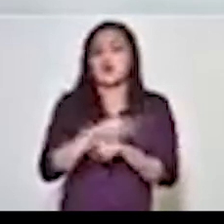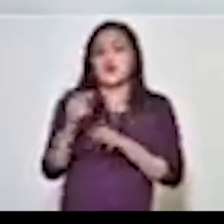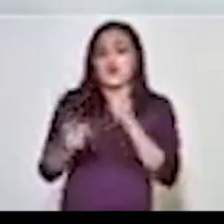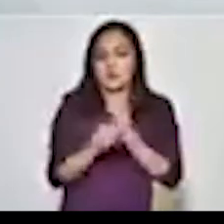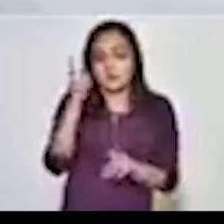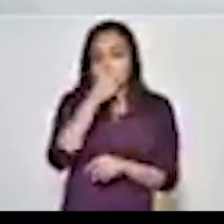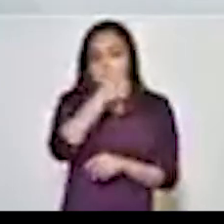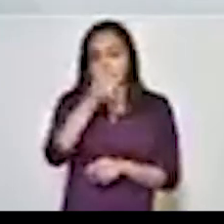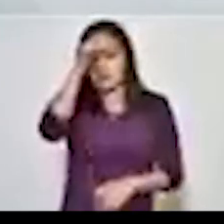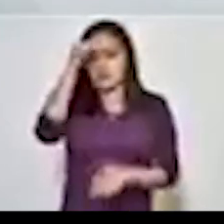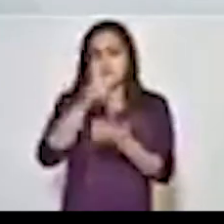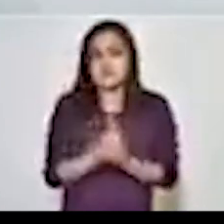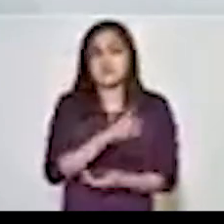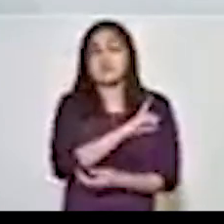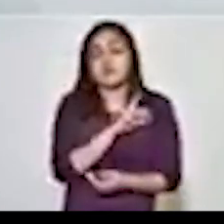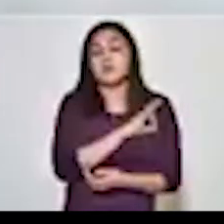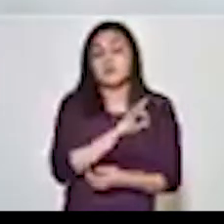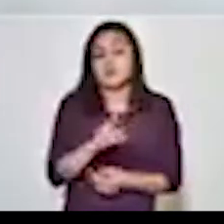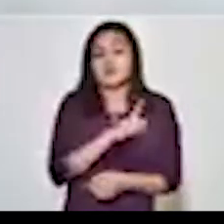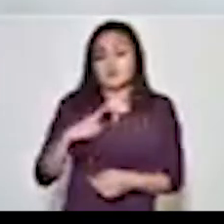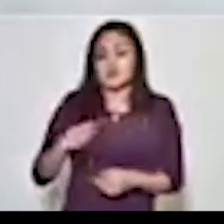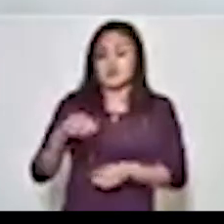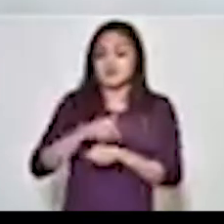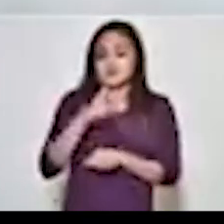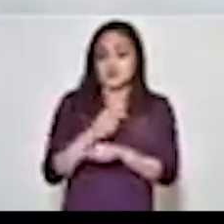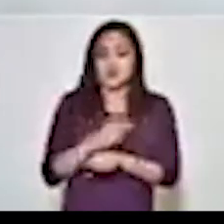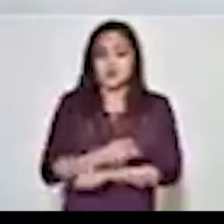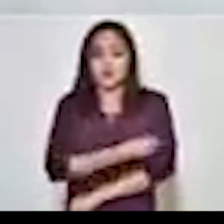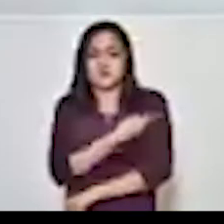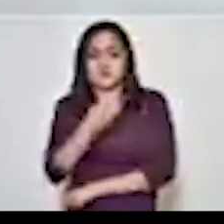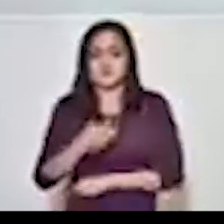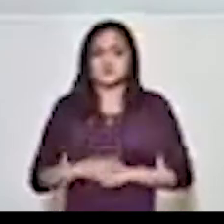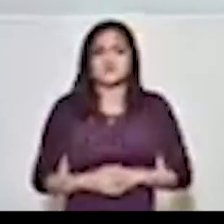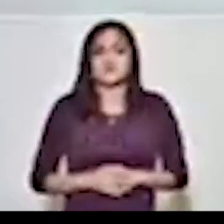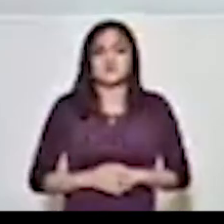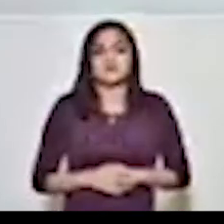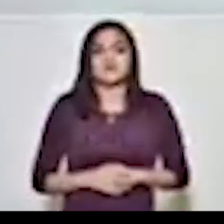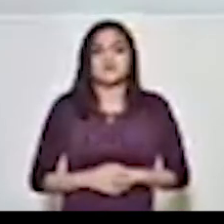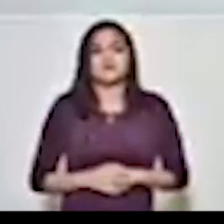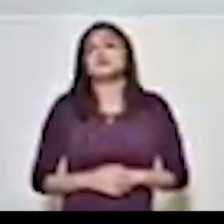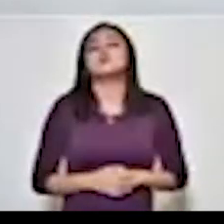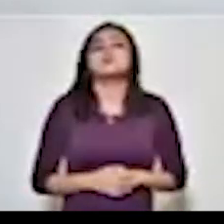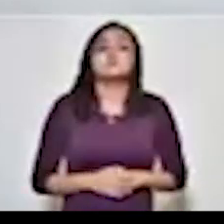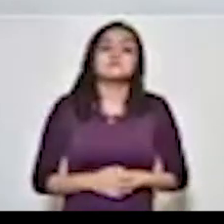pone para cada marca, se deben de aplicar las segundas dosis. Y sobre,